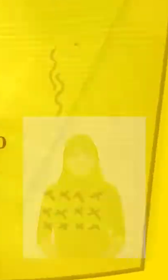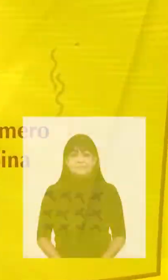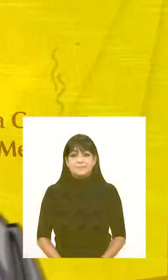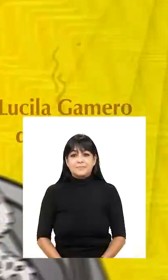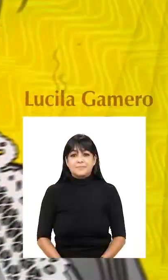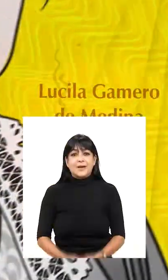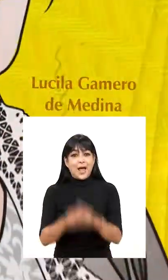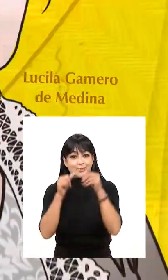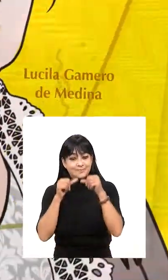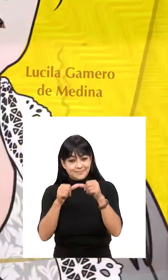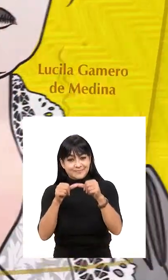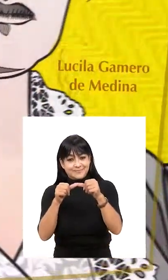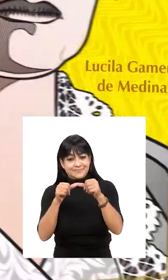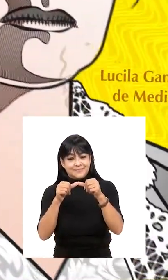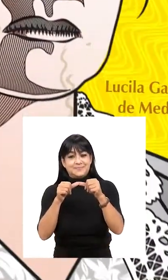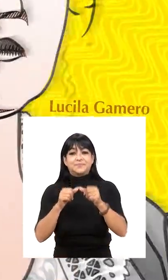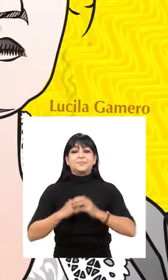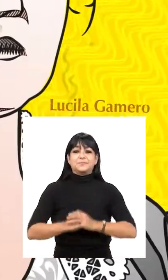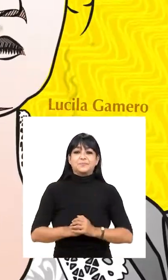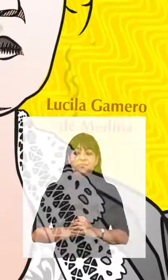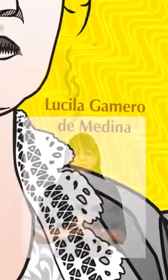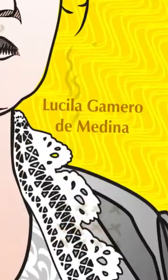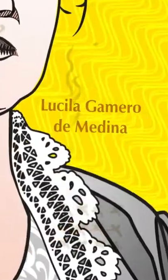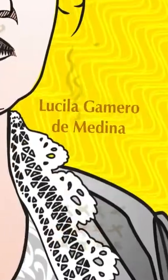¡A continuación!